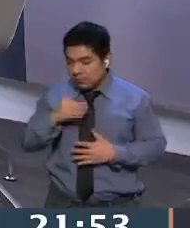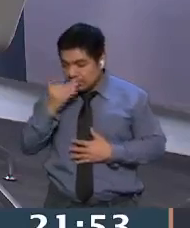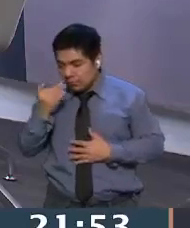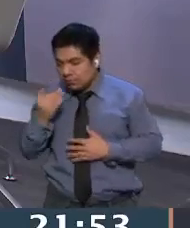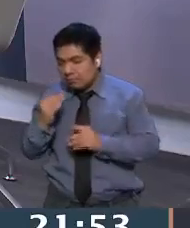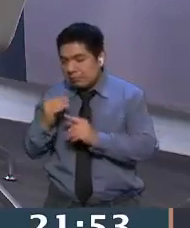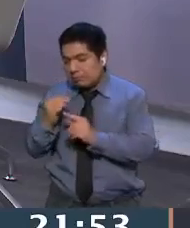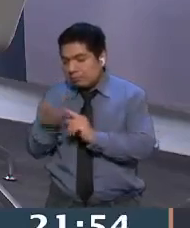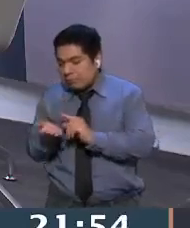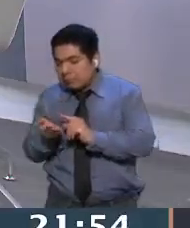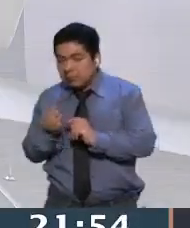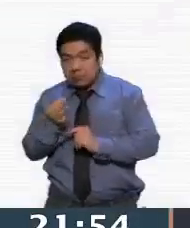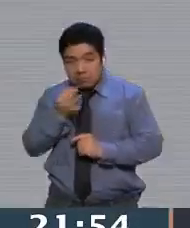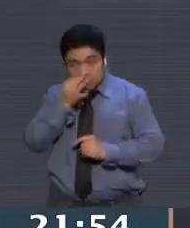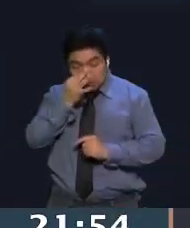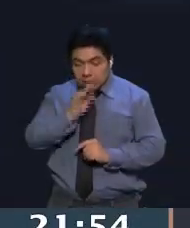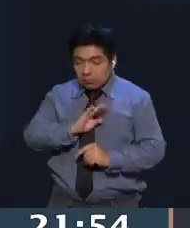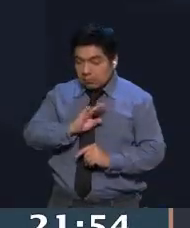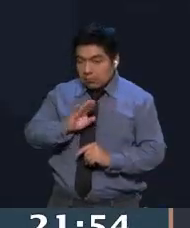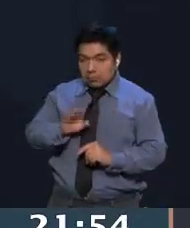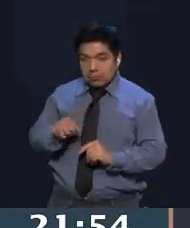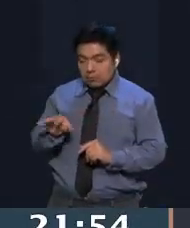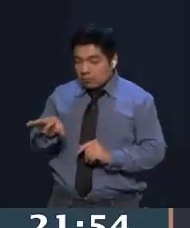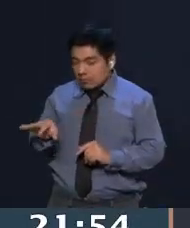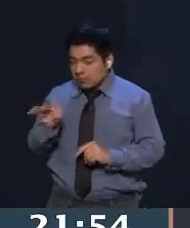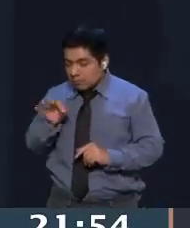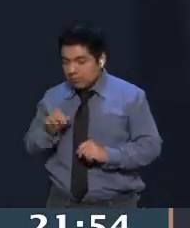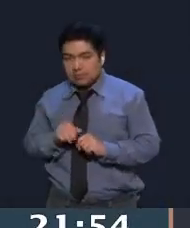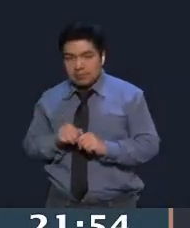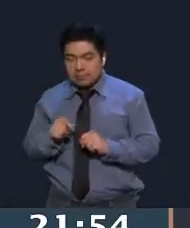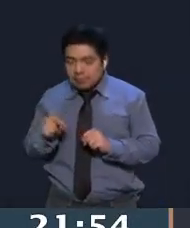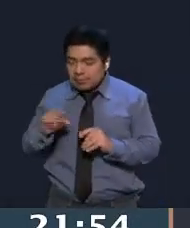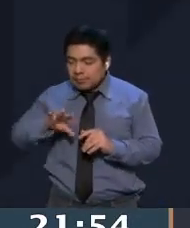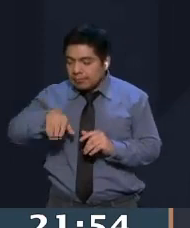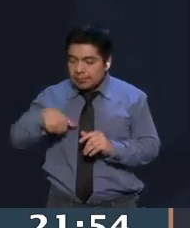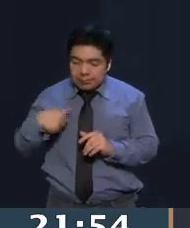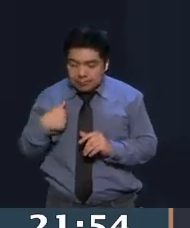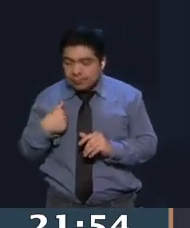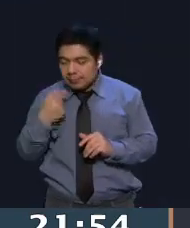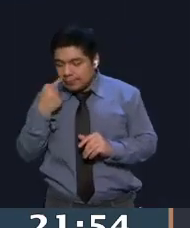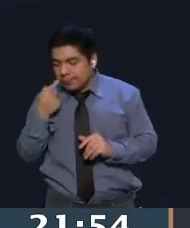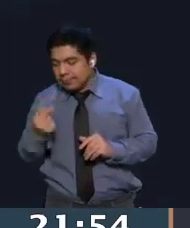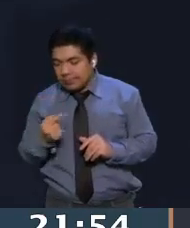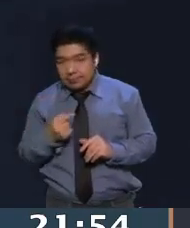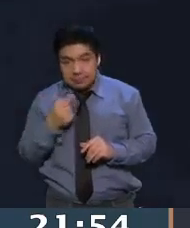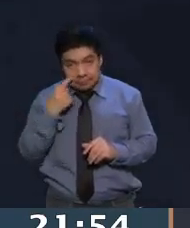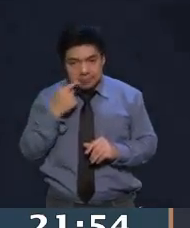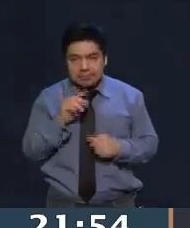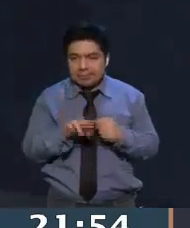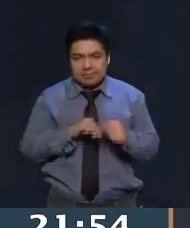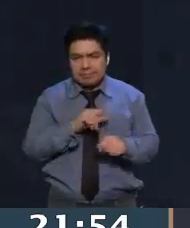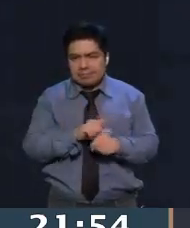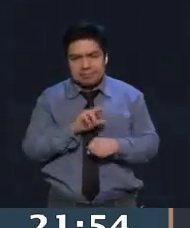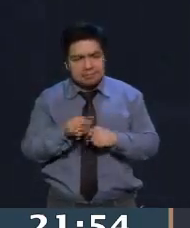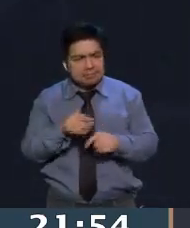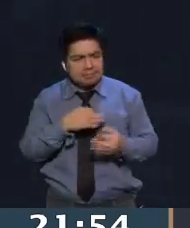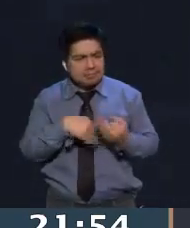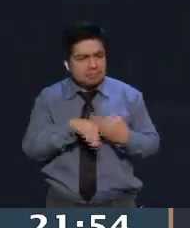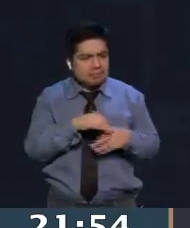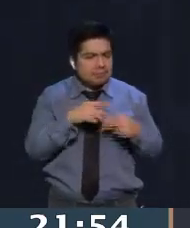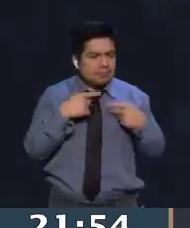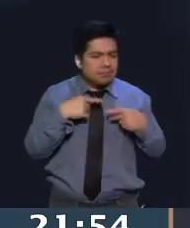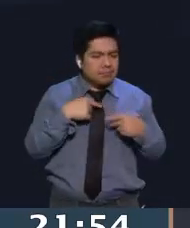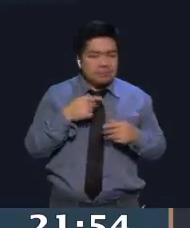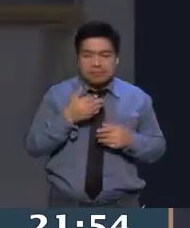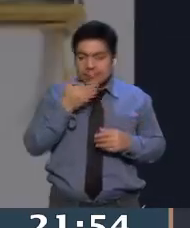ya caídas o que estaban a punto de marchitar. Bueno, ellas las coleccionaban y este acto tan común que hacemos en general todos de